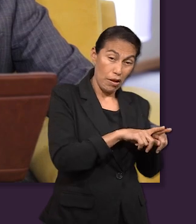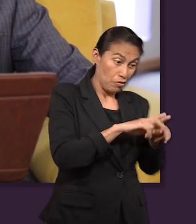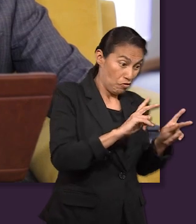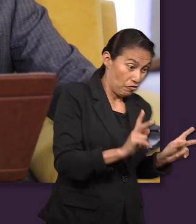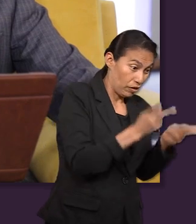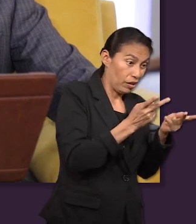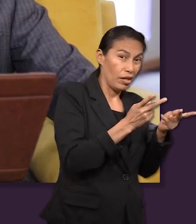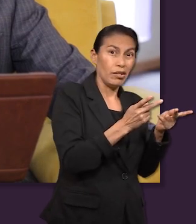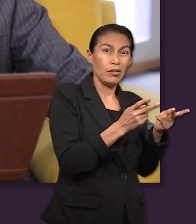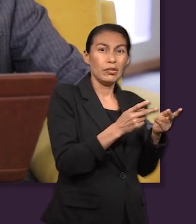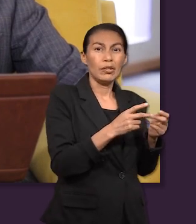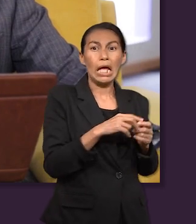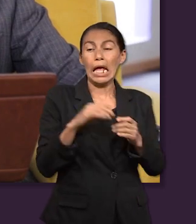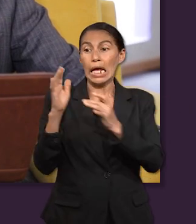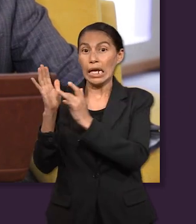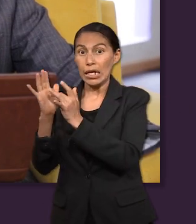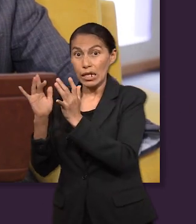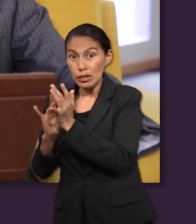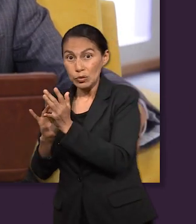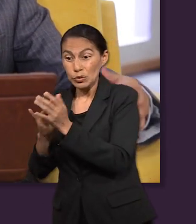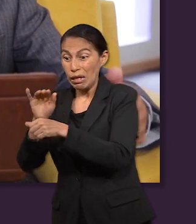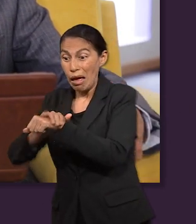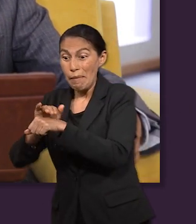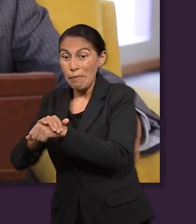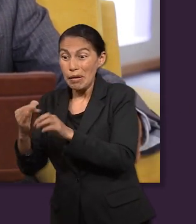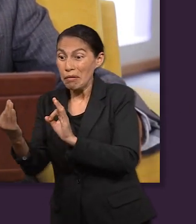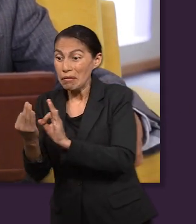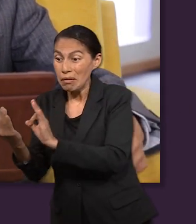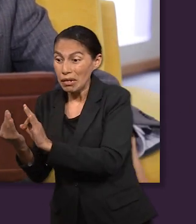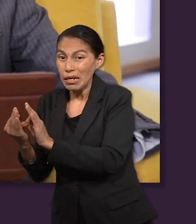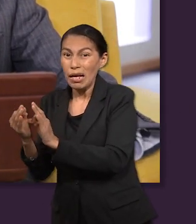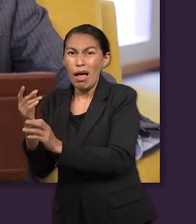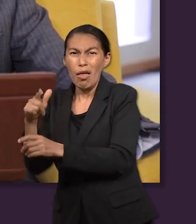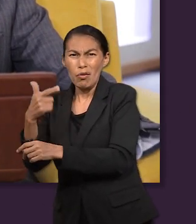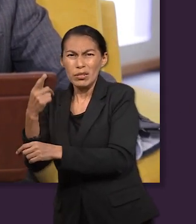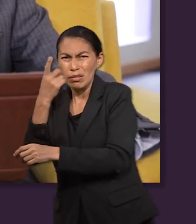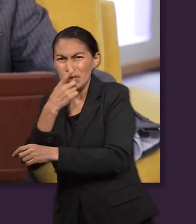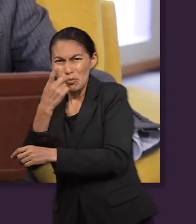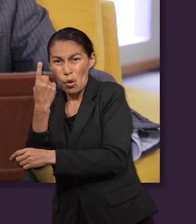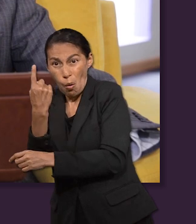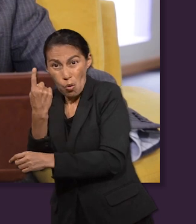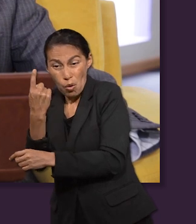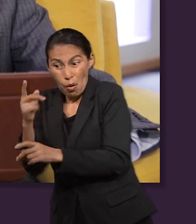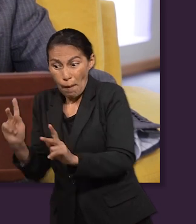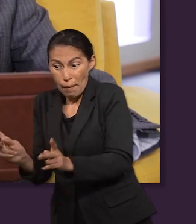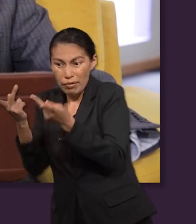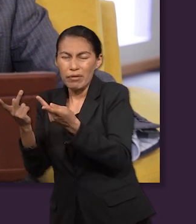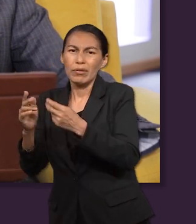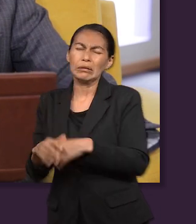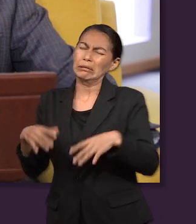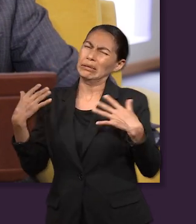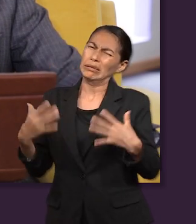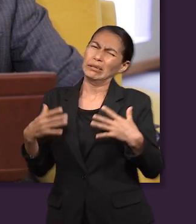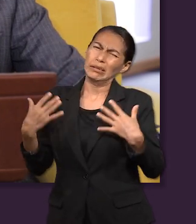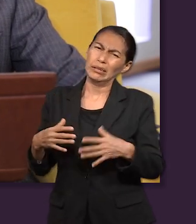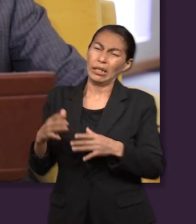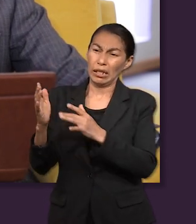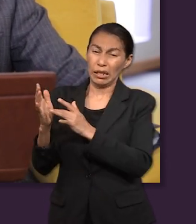sus hermanos, José fue vendido por uno de sus amigos cercanos. Todo lo que tuvo que pasar Jesús